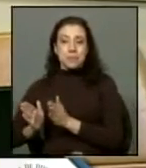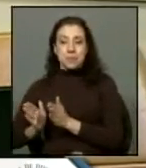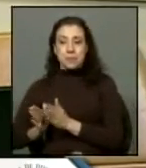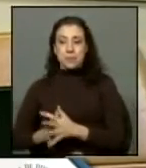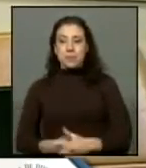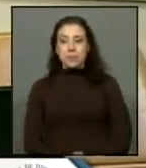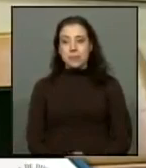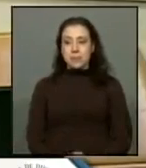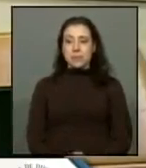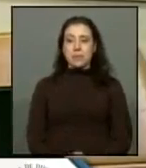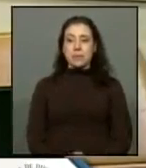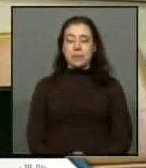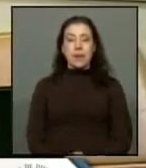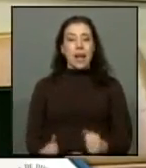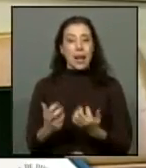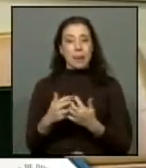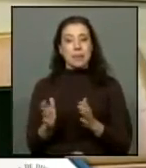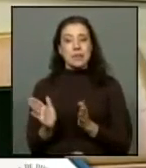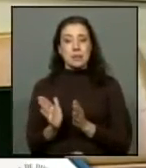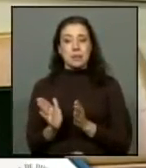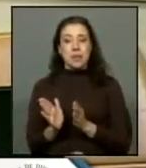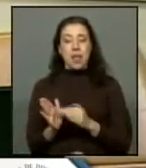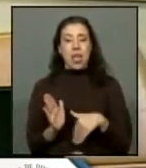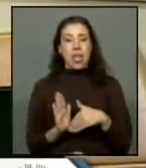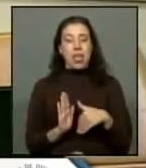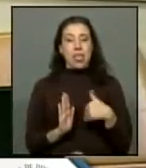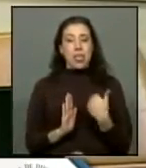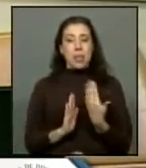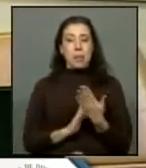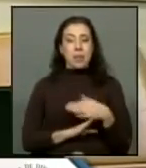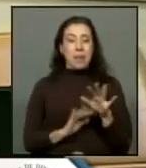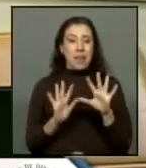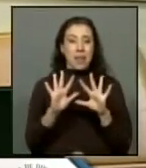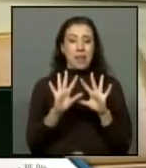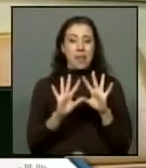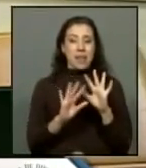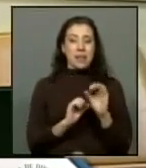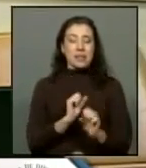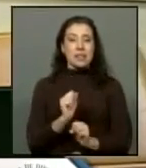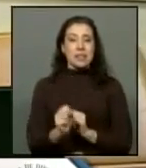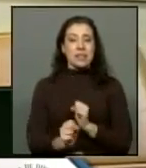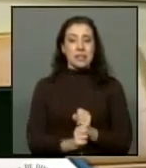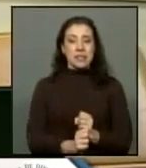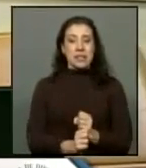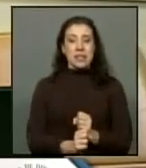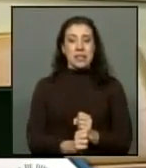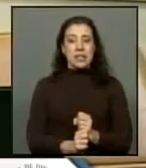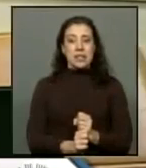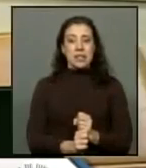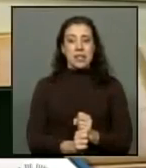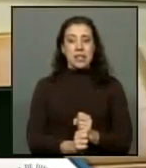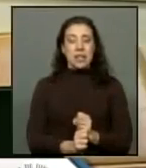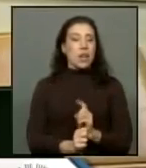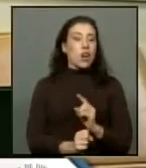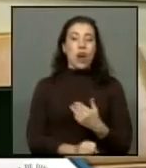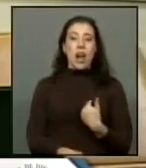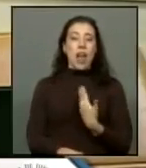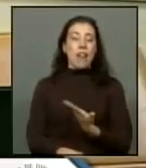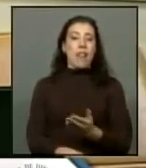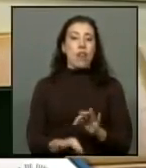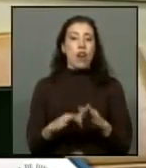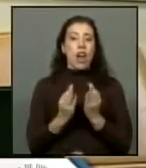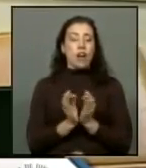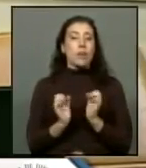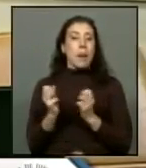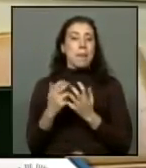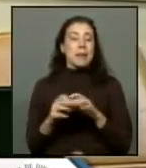es que, en cuanto a las microempresas, después de más de 10 años a estas alturas, la verdad es que no se le ha entregado la totalidad